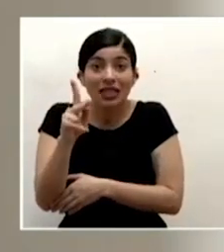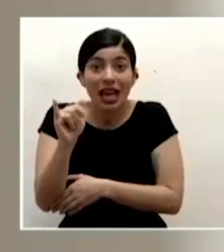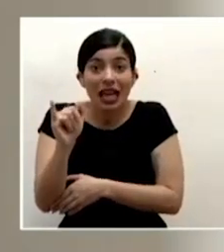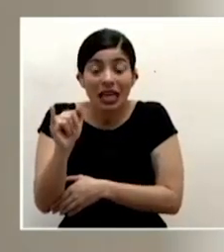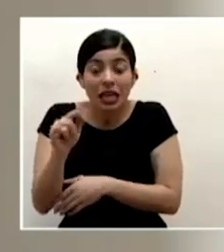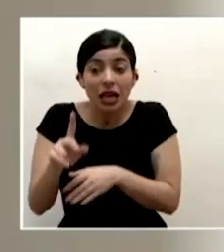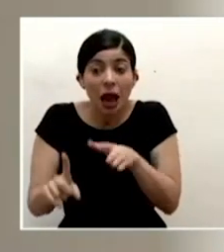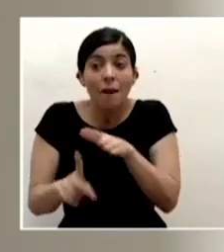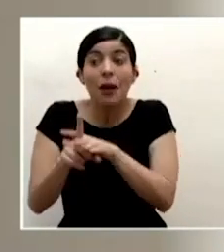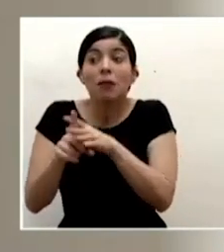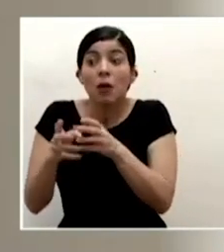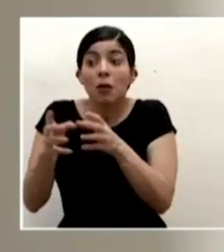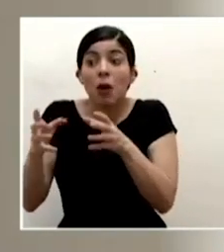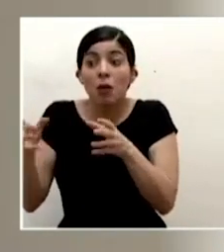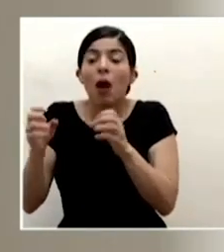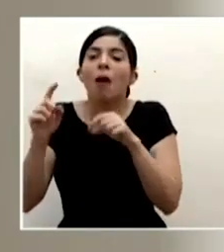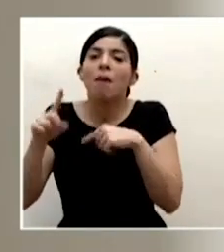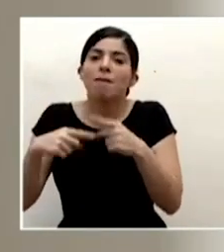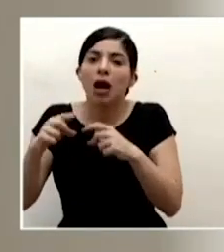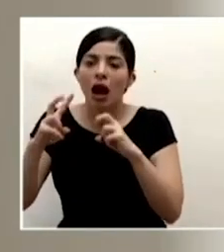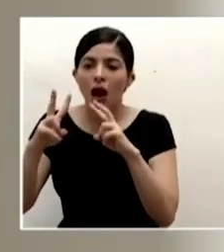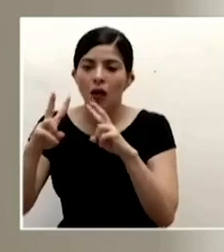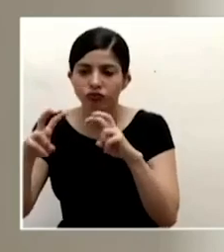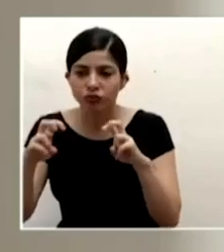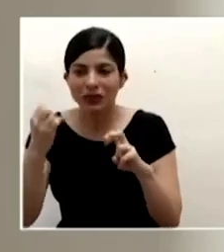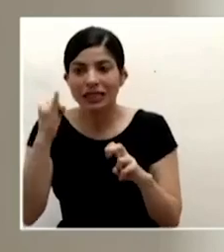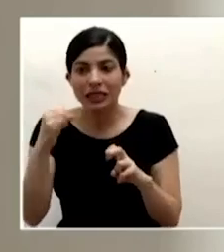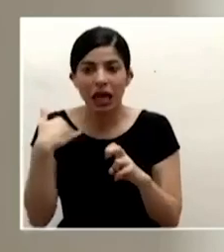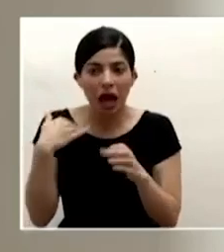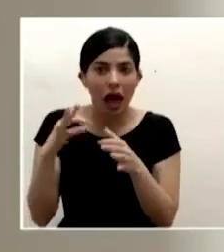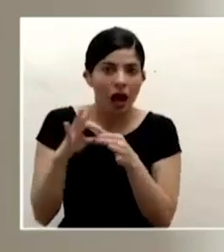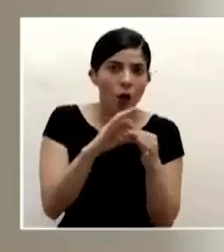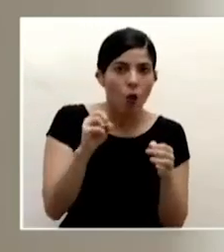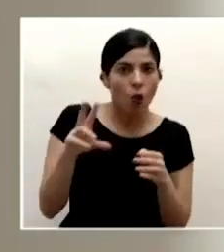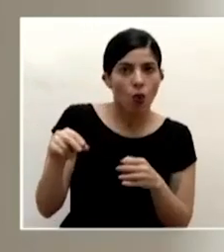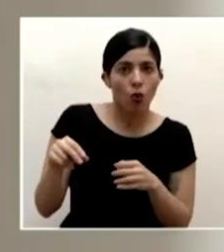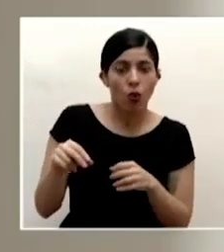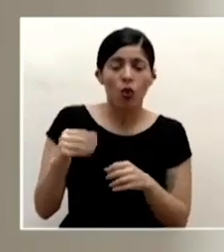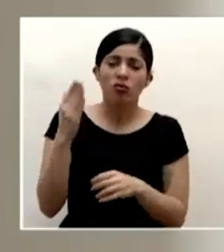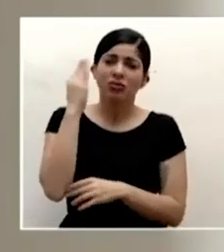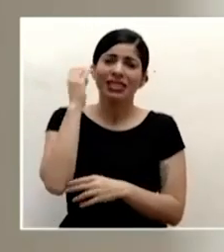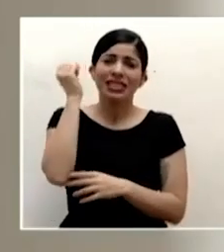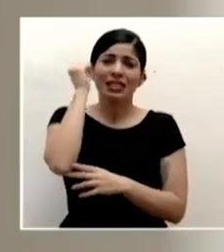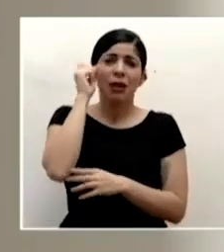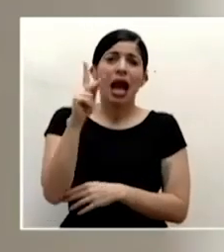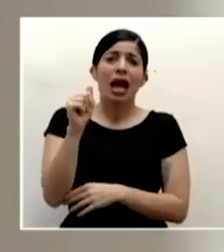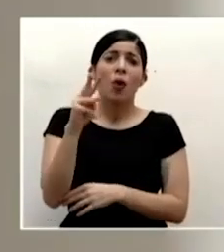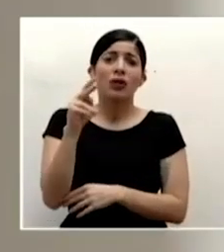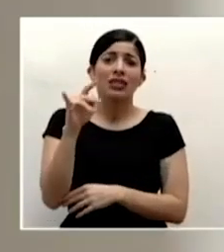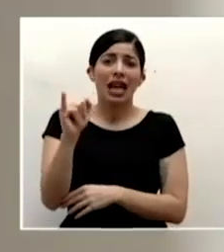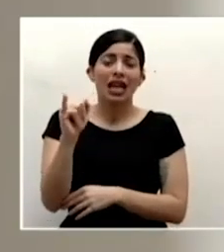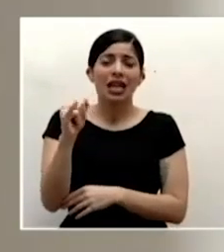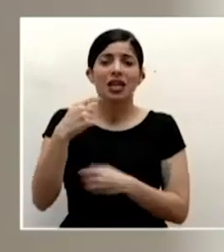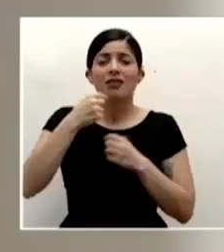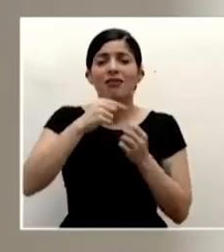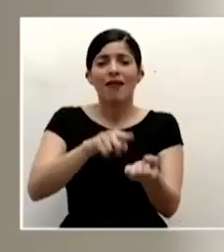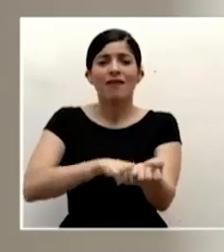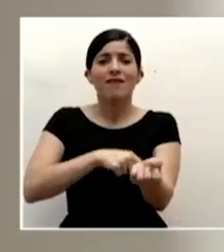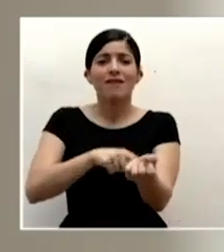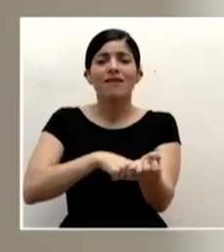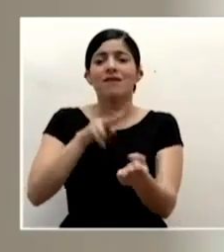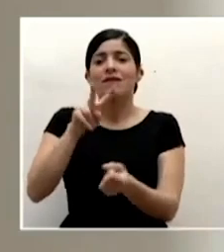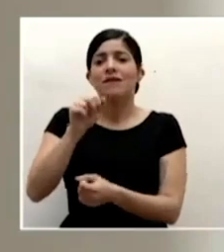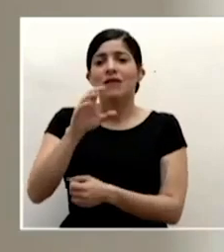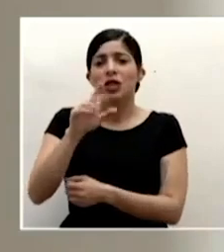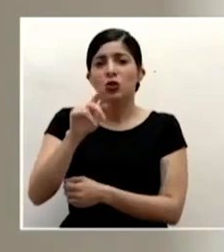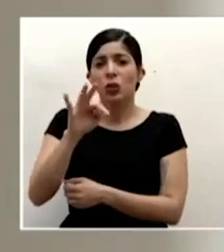verdaderamente esa posible relación sabemos que el síndrome de kawasaki hacer una masculitis que en algunos casos también media el sistema inmunológico pues